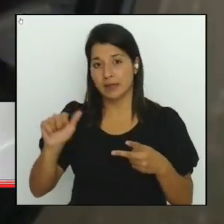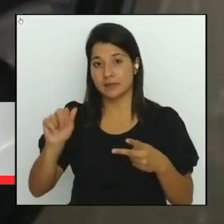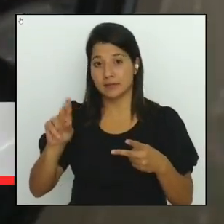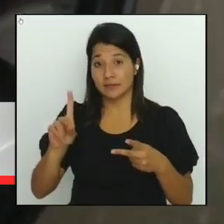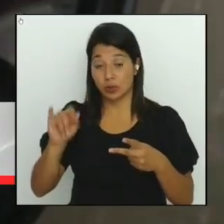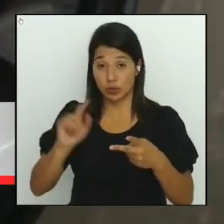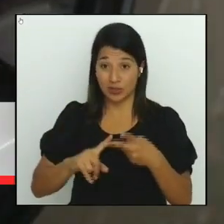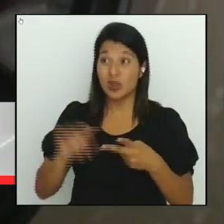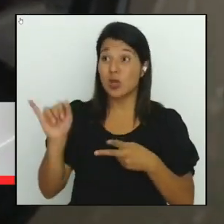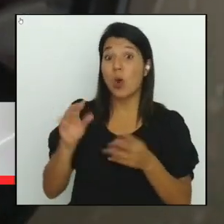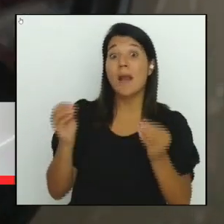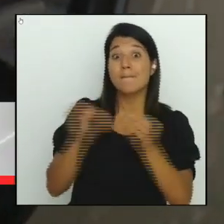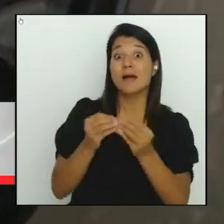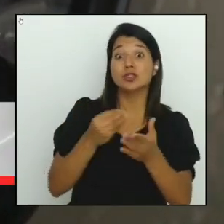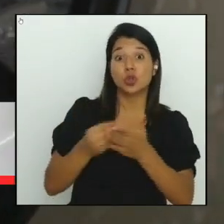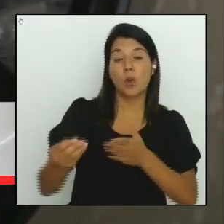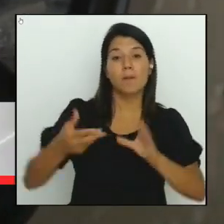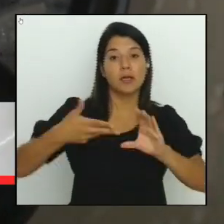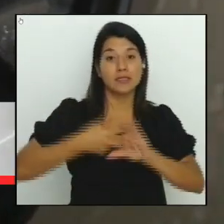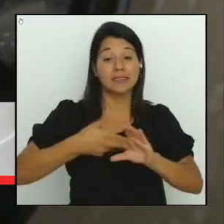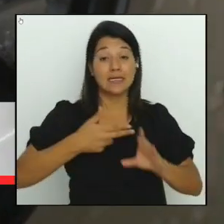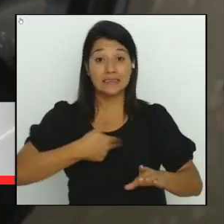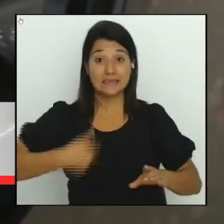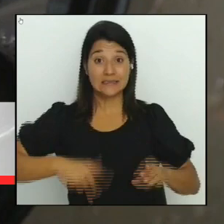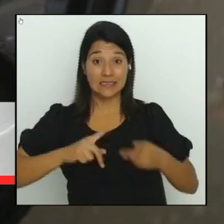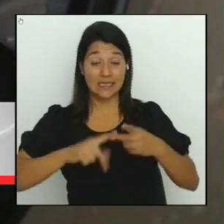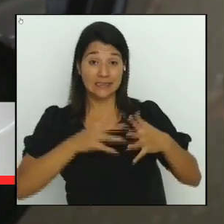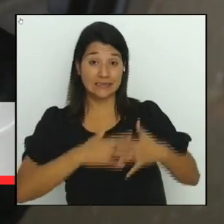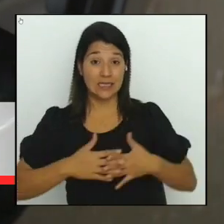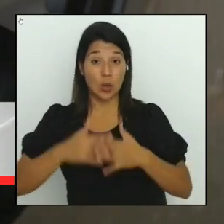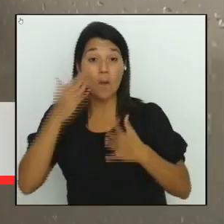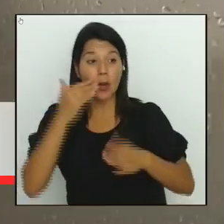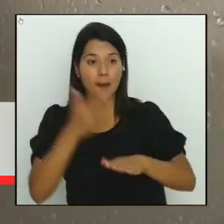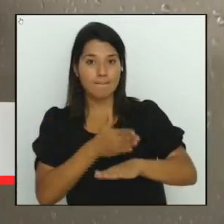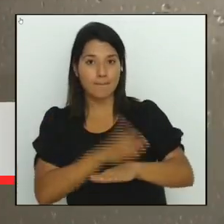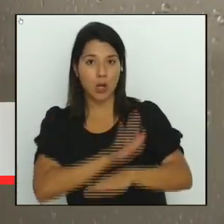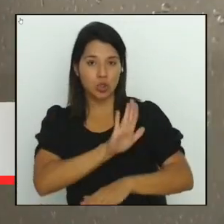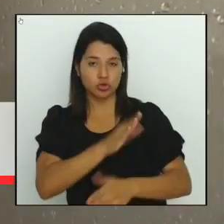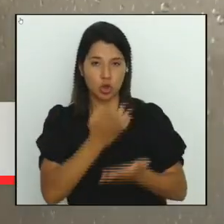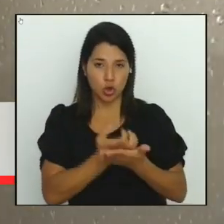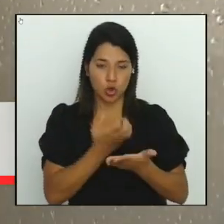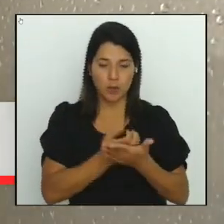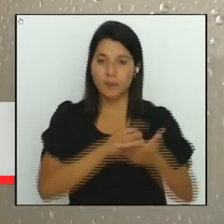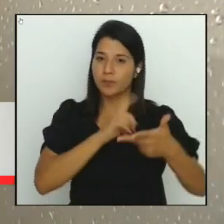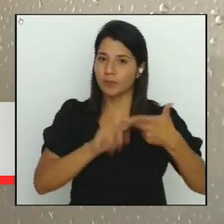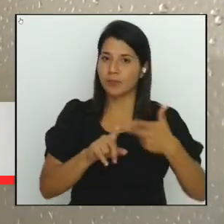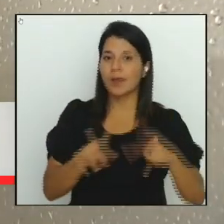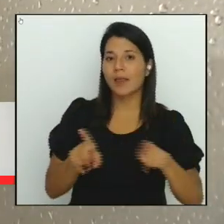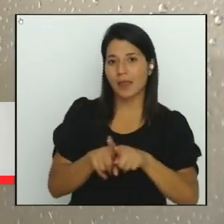Unidos por la recuperación de su economía, así como la reducción de inventarios a nivel mundial.